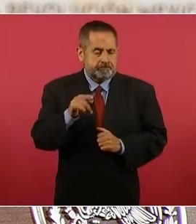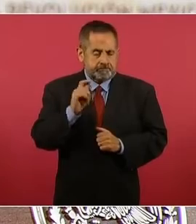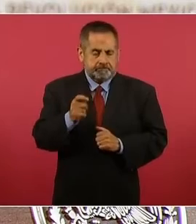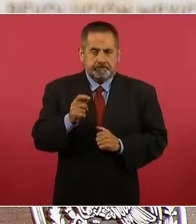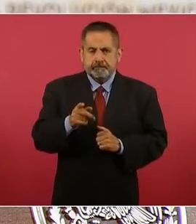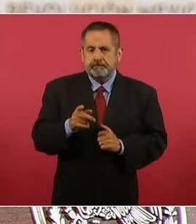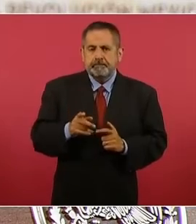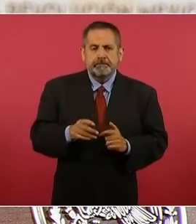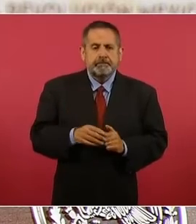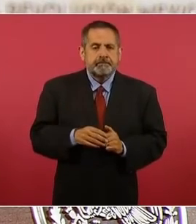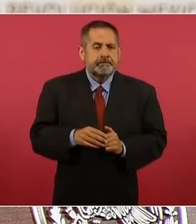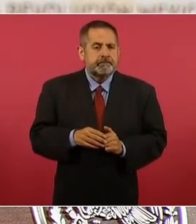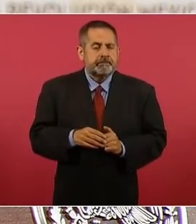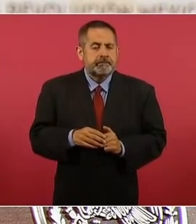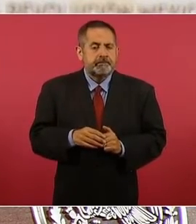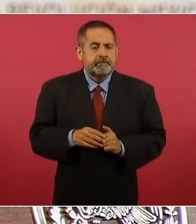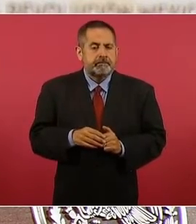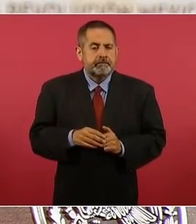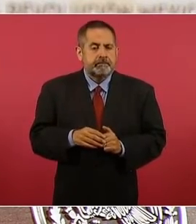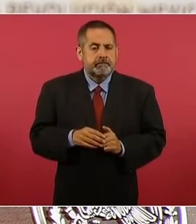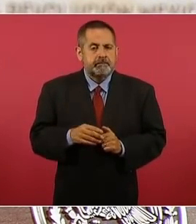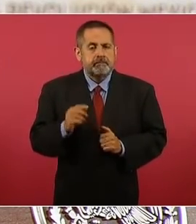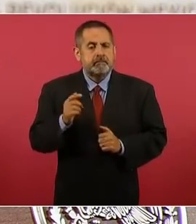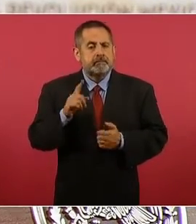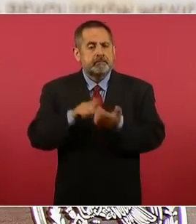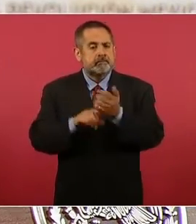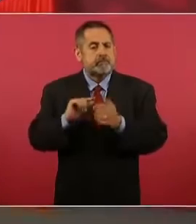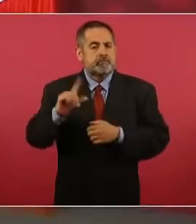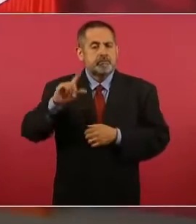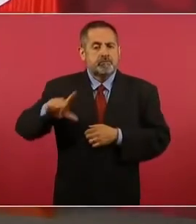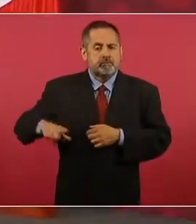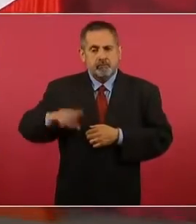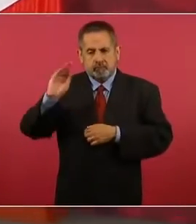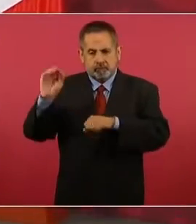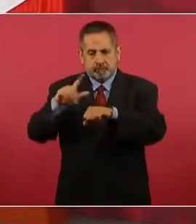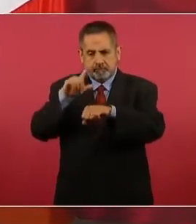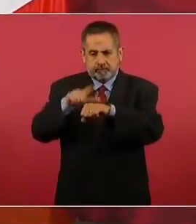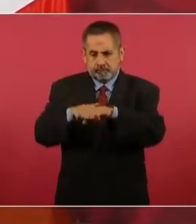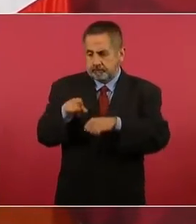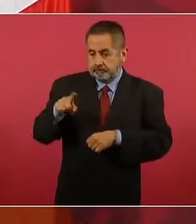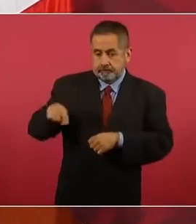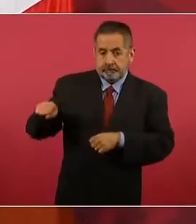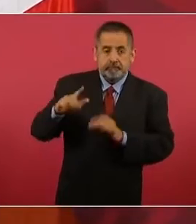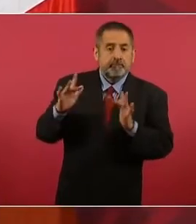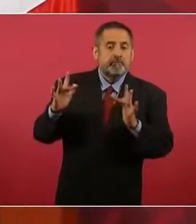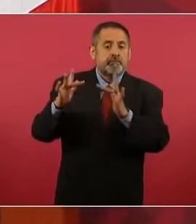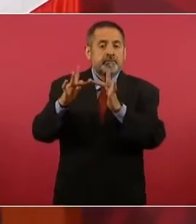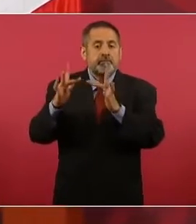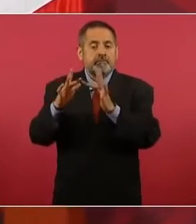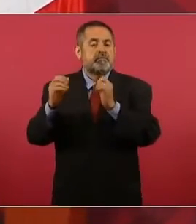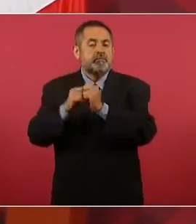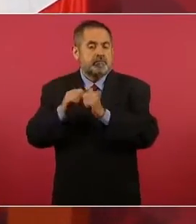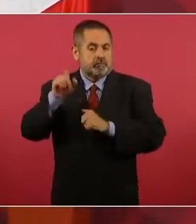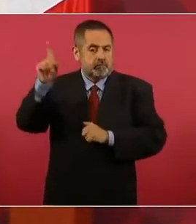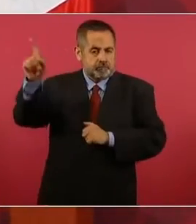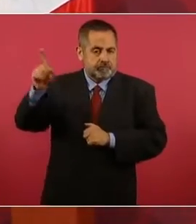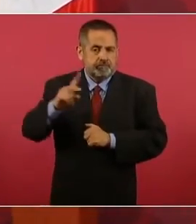servidores públicos del gobierno federal que han establecido comunicación con ellos.